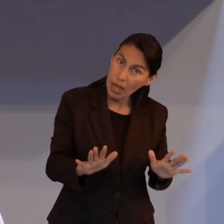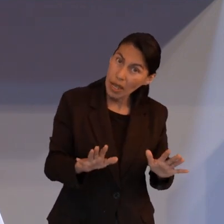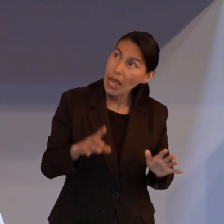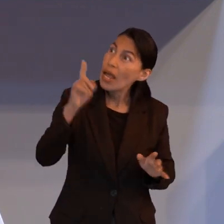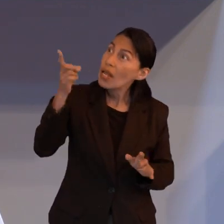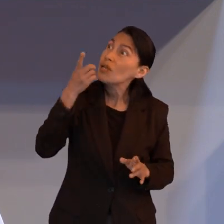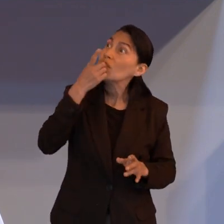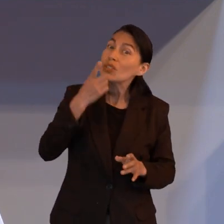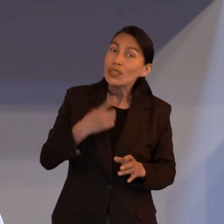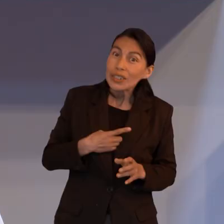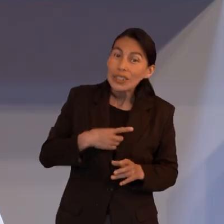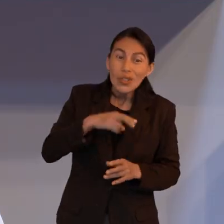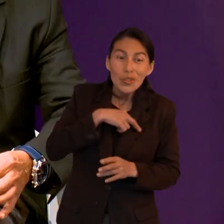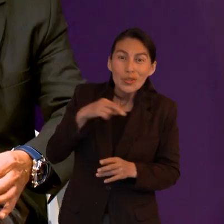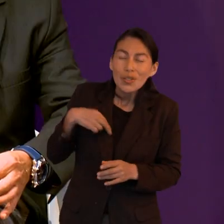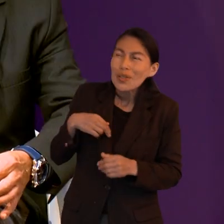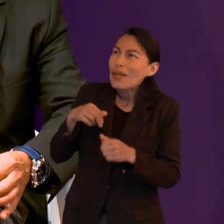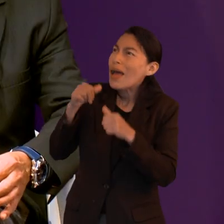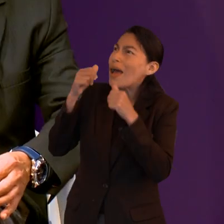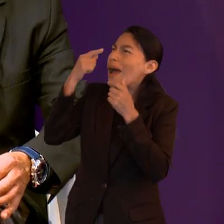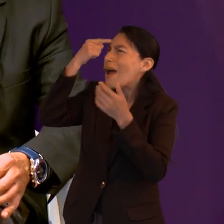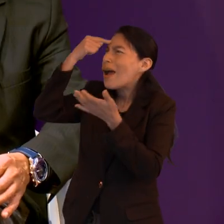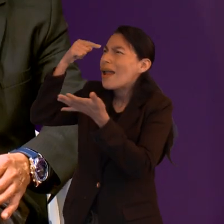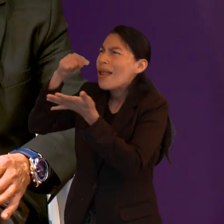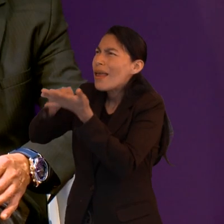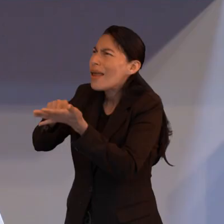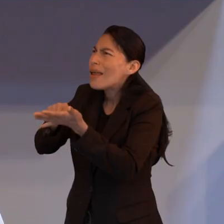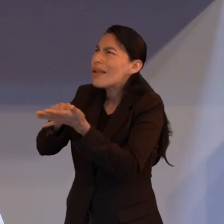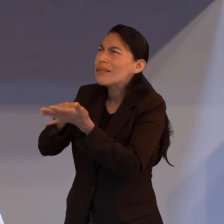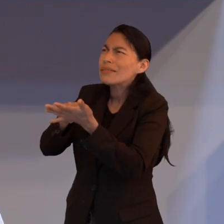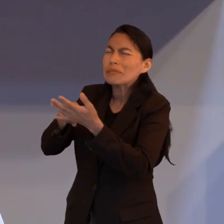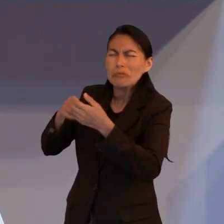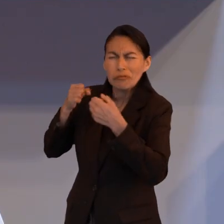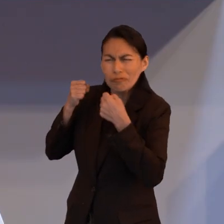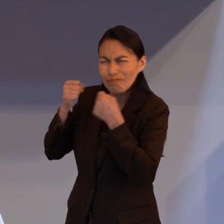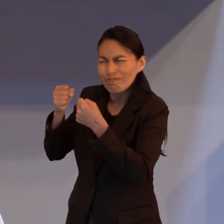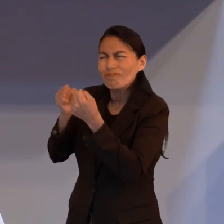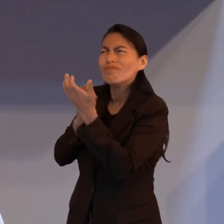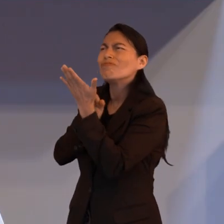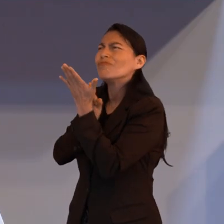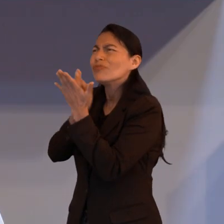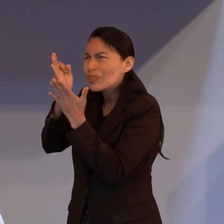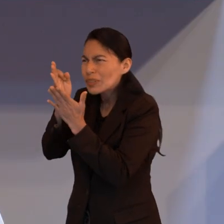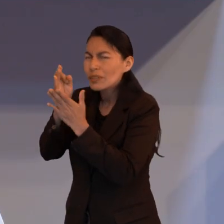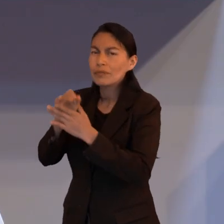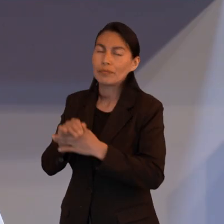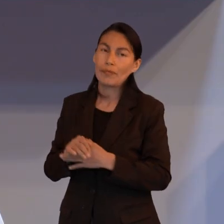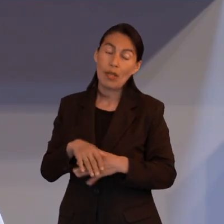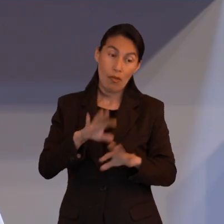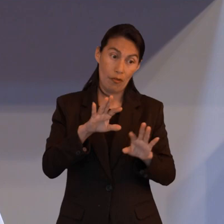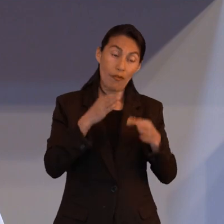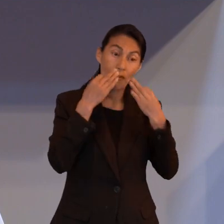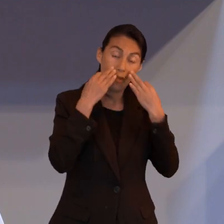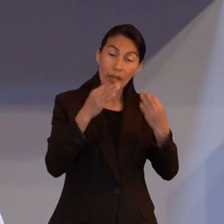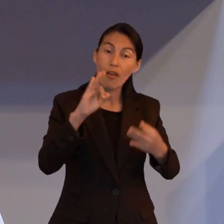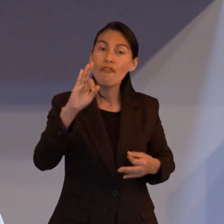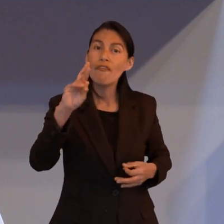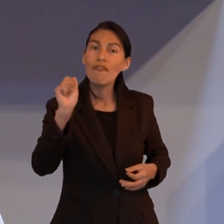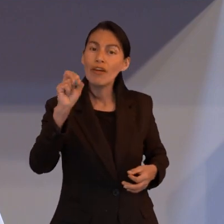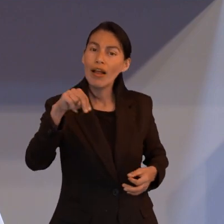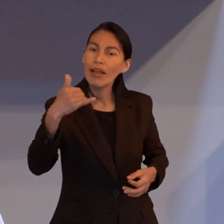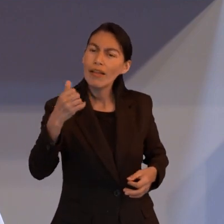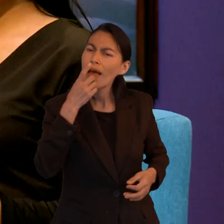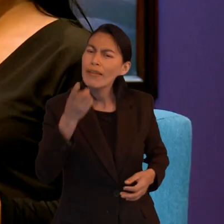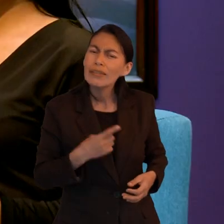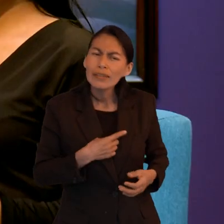creer básicamente ciegamente y él lo va a responder sin embargo como mencionaba Frania él nos ha dado tantas promesas